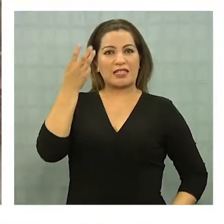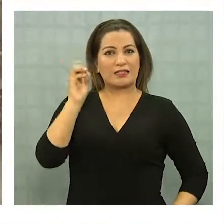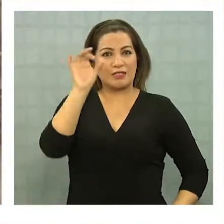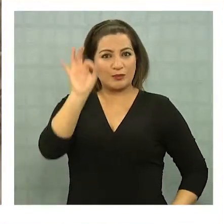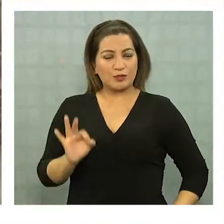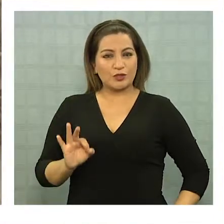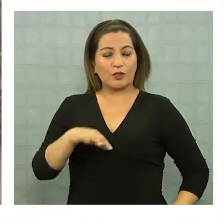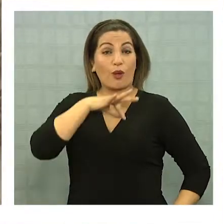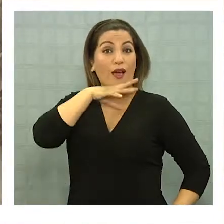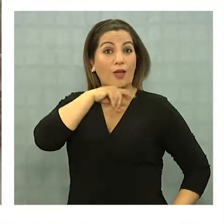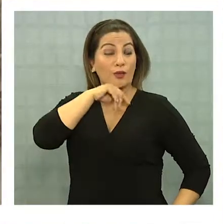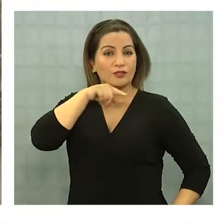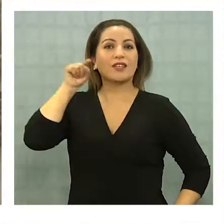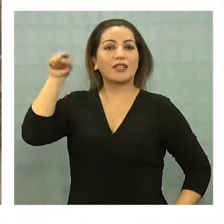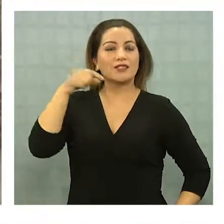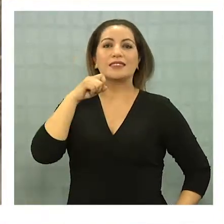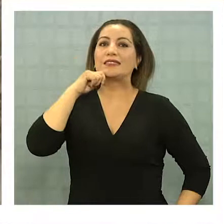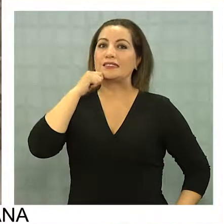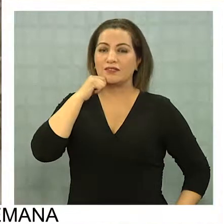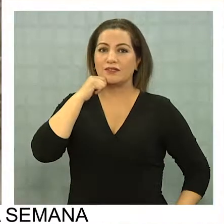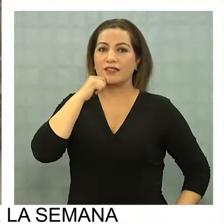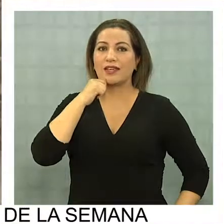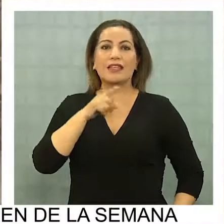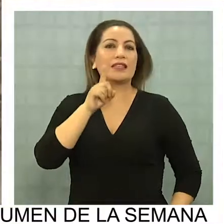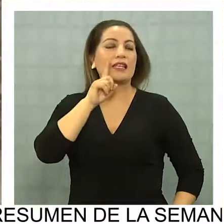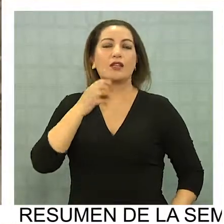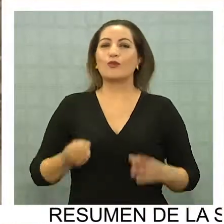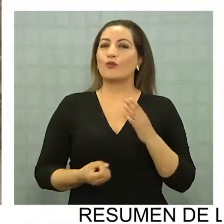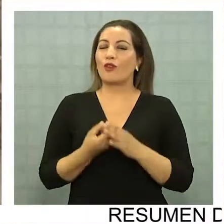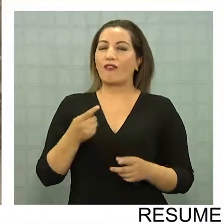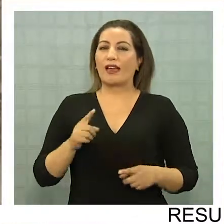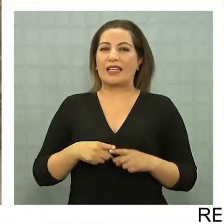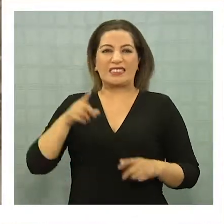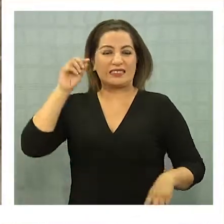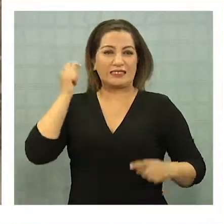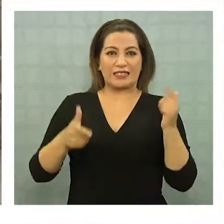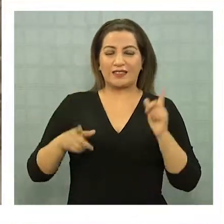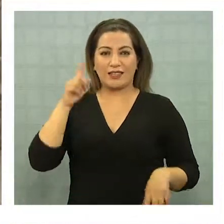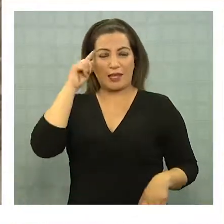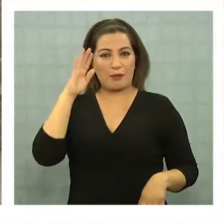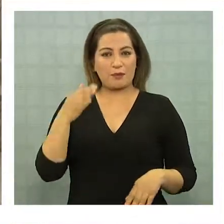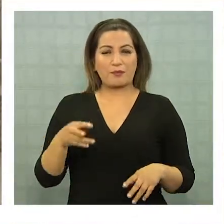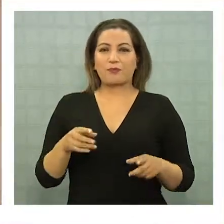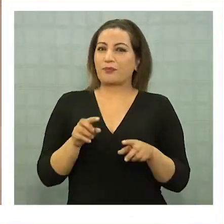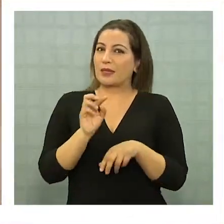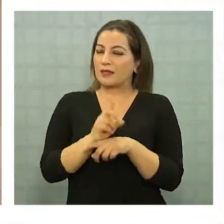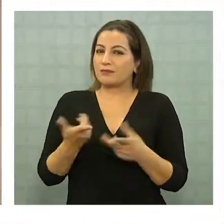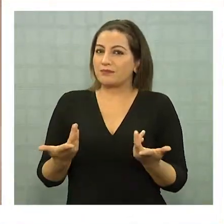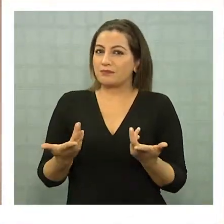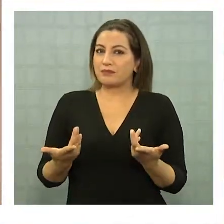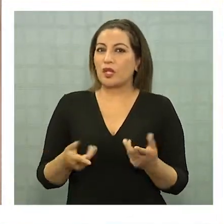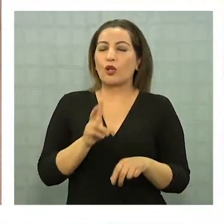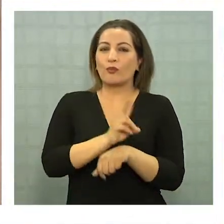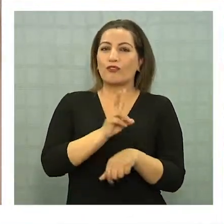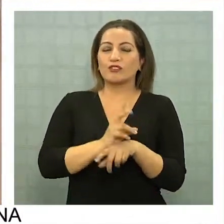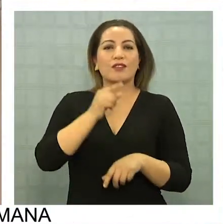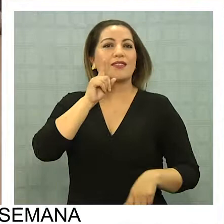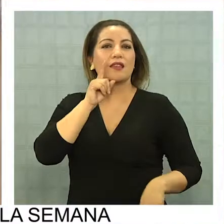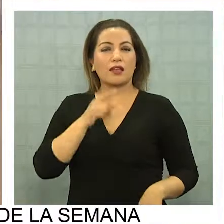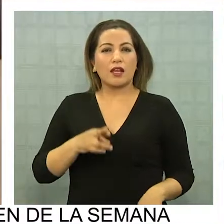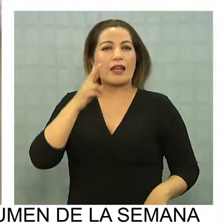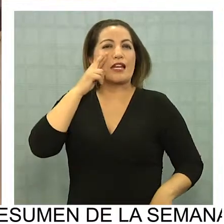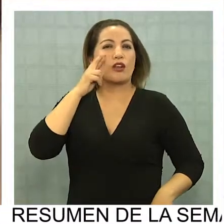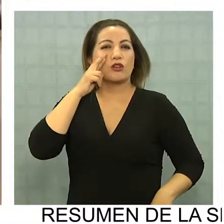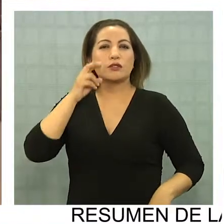el 30% adulto adulto, significa implementar nuevas estrategias pedagógicas, significa también una impronta que los